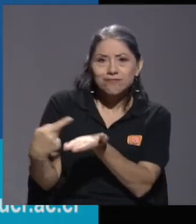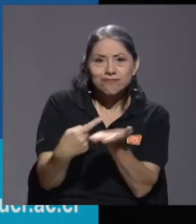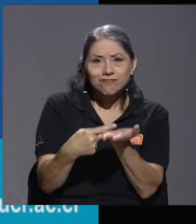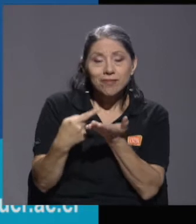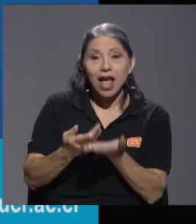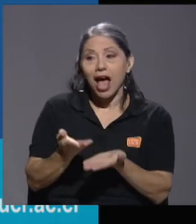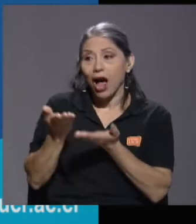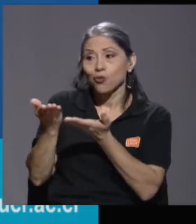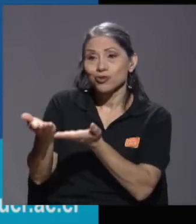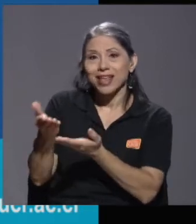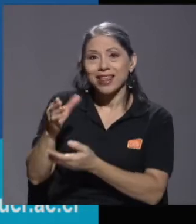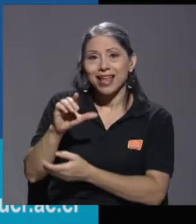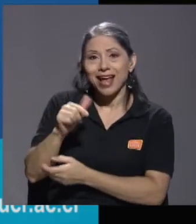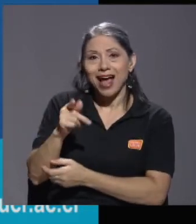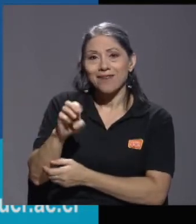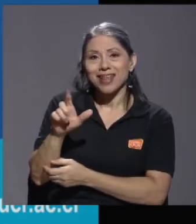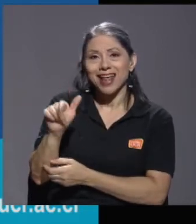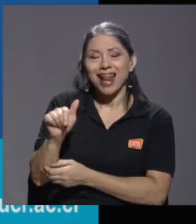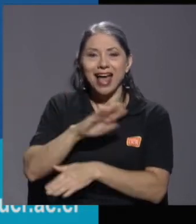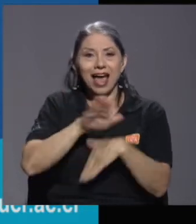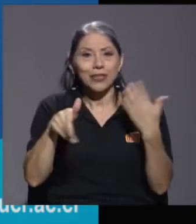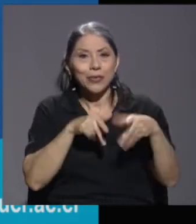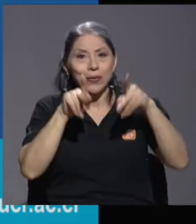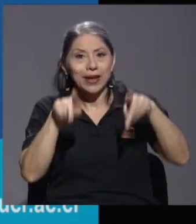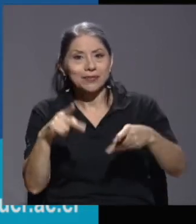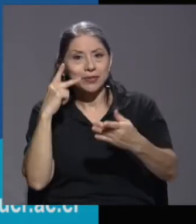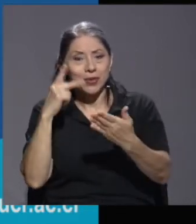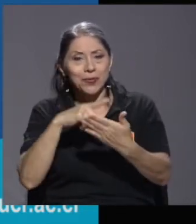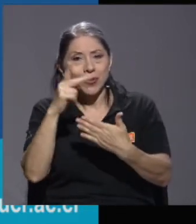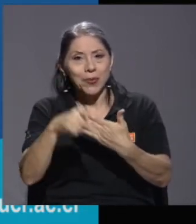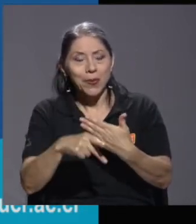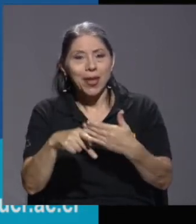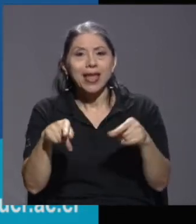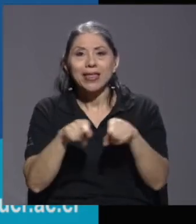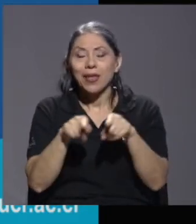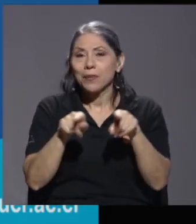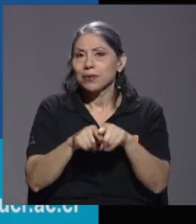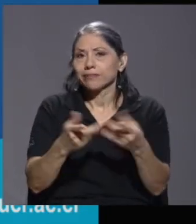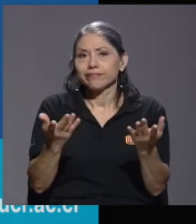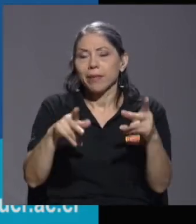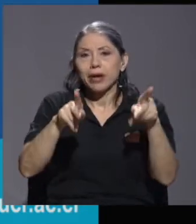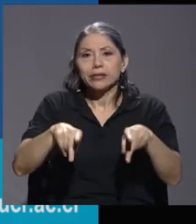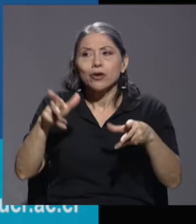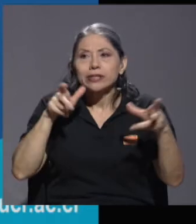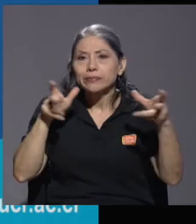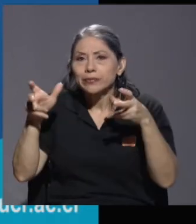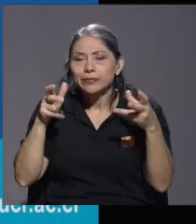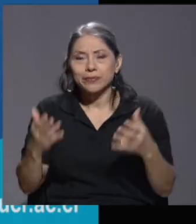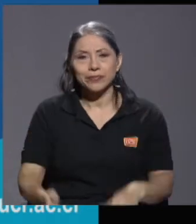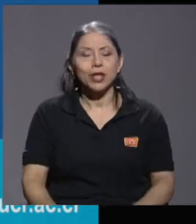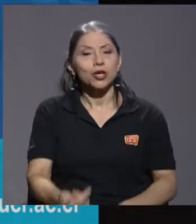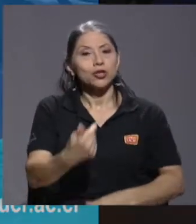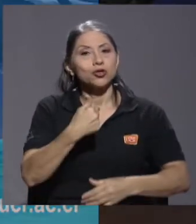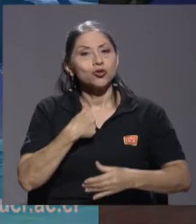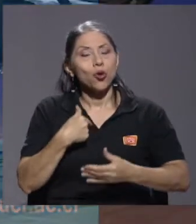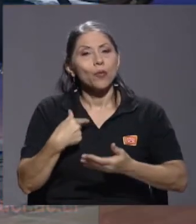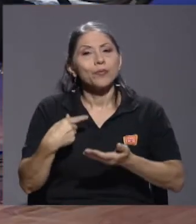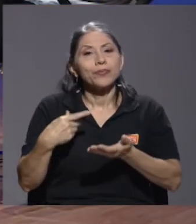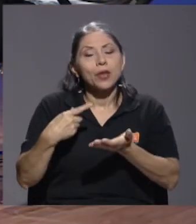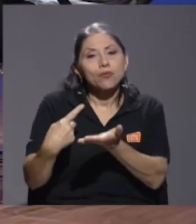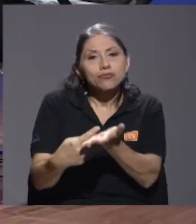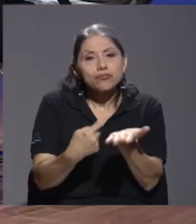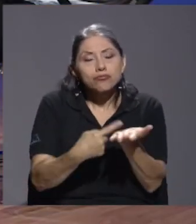a usted, Gabriela, y a todos los televidentes y a la audiencia. Yo les voy a comentar